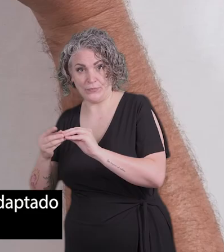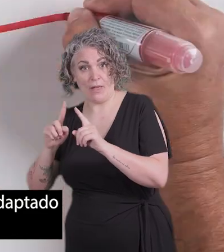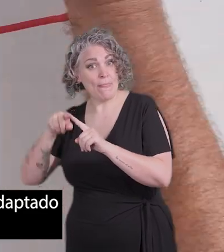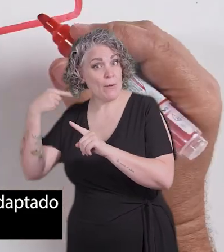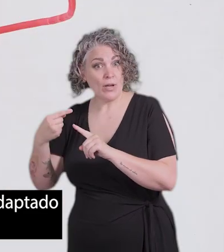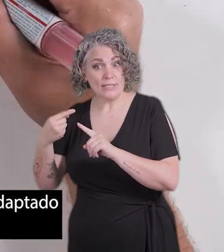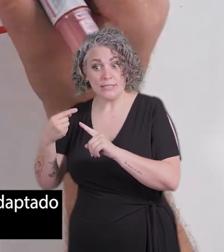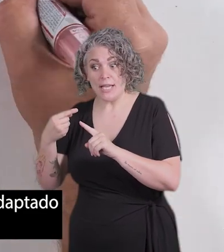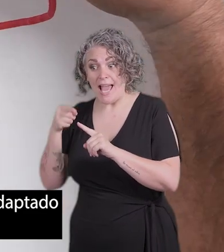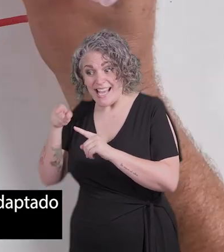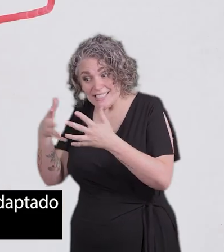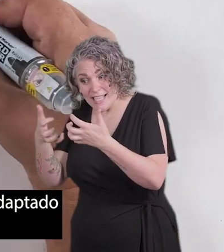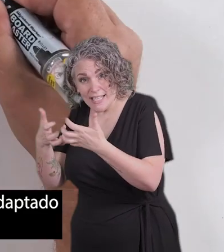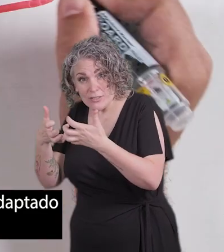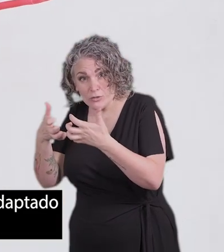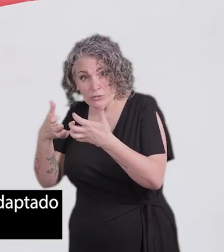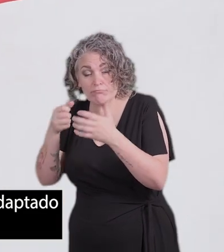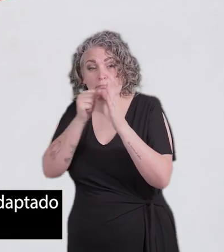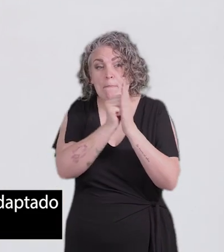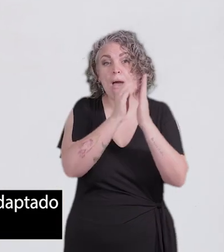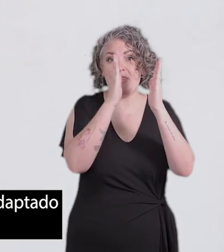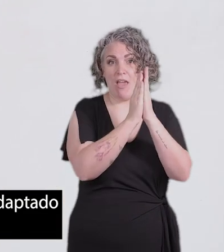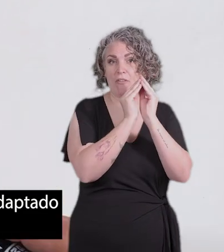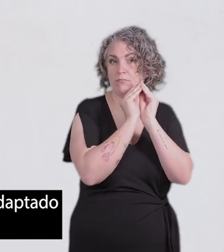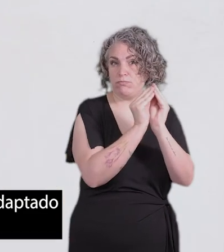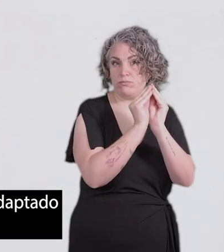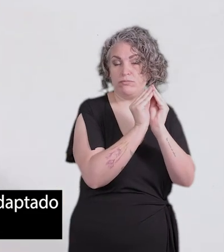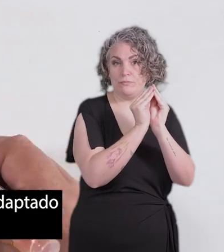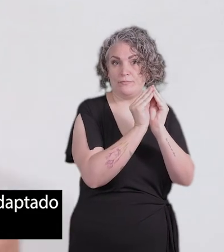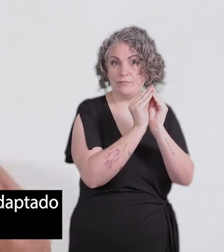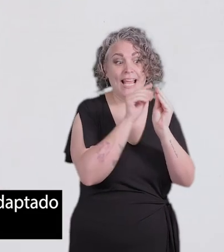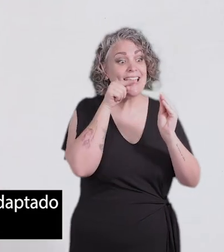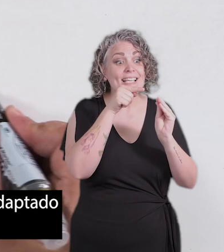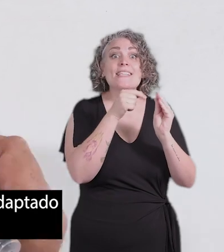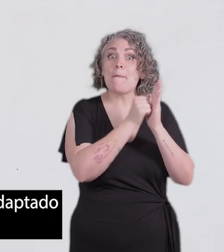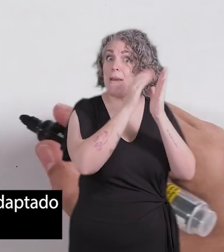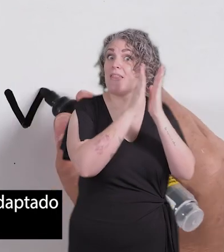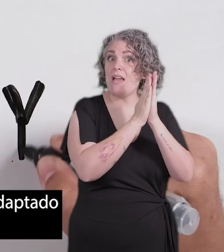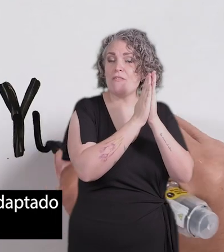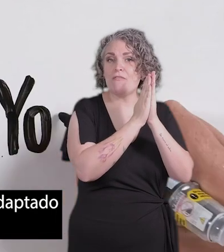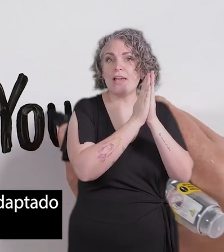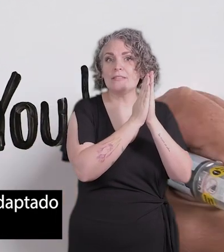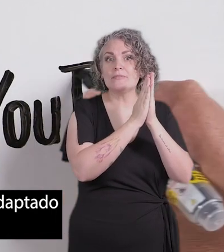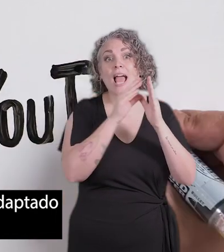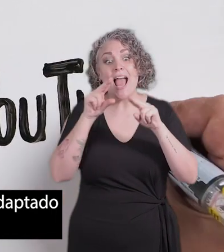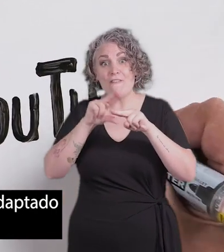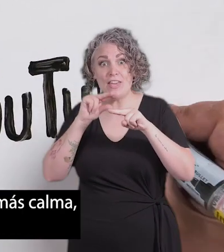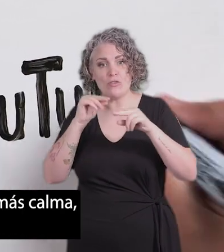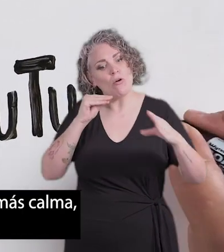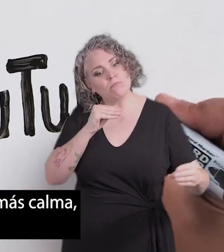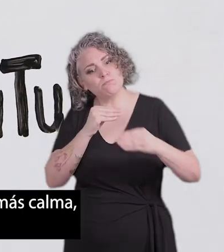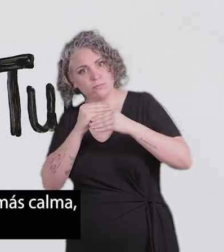Después elaboramos un PDF Con el texto adaptado Y lo colgamos junto al vídeo